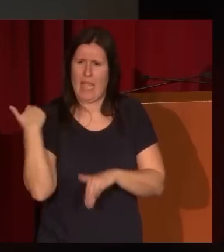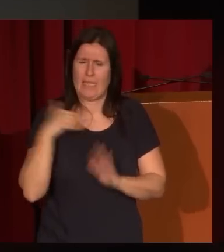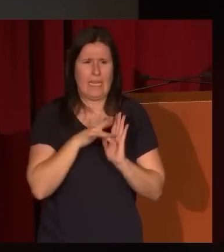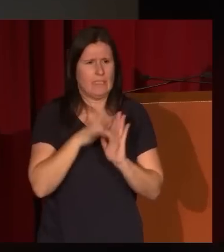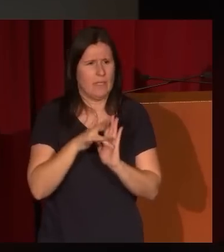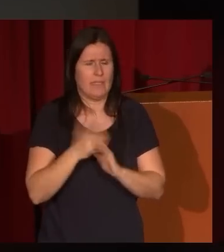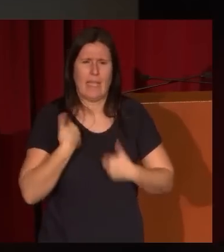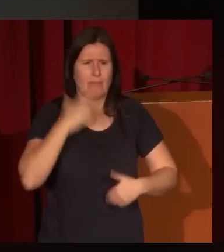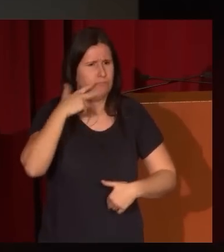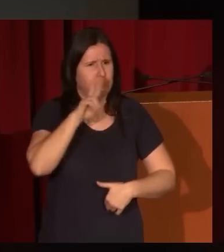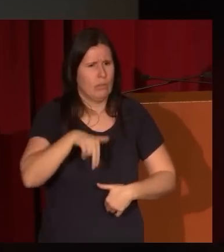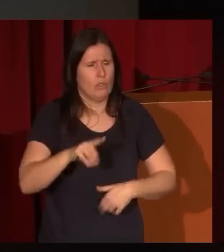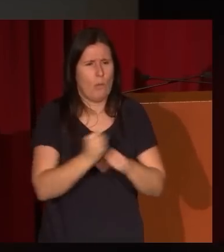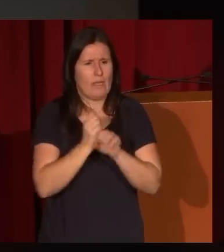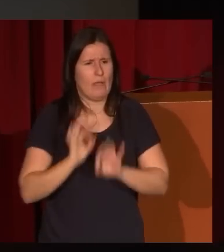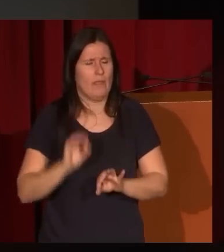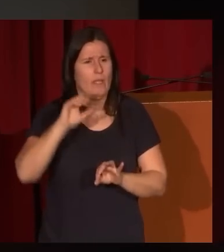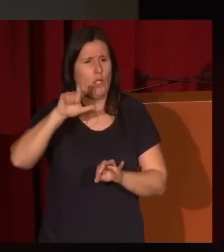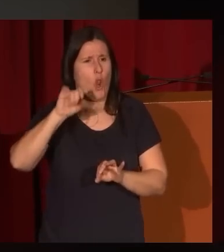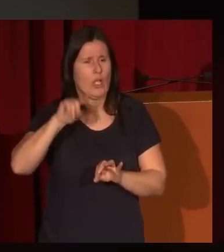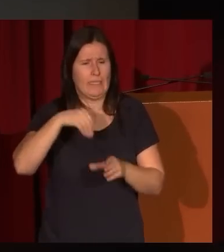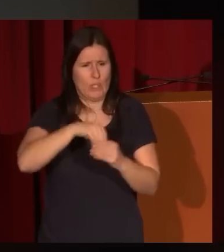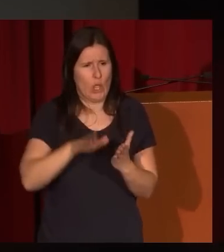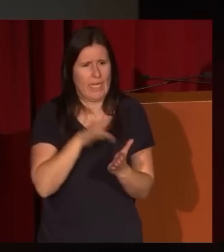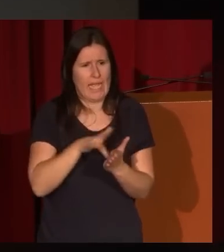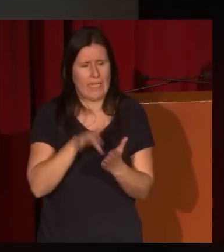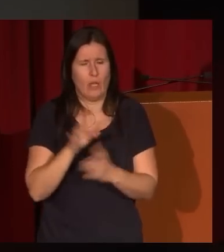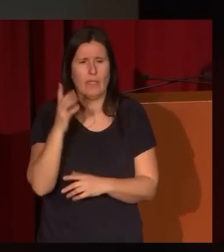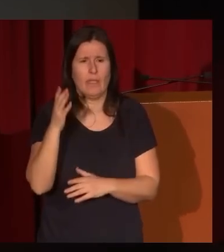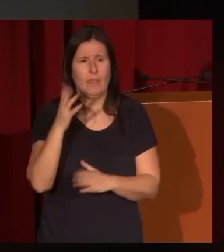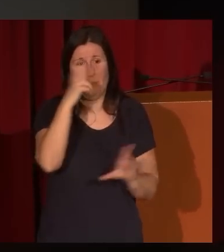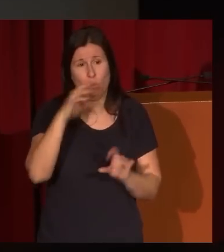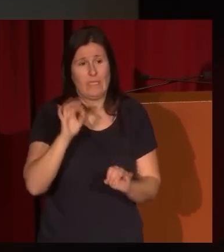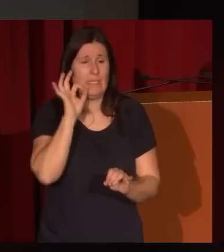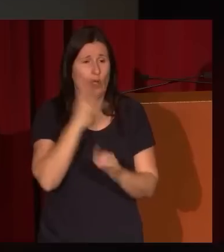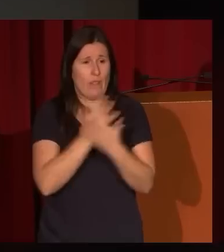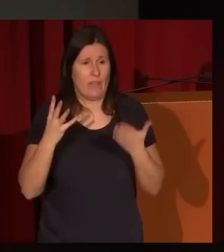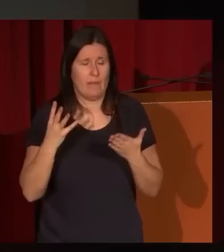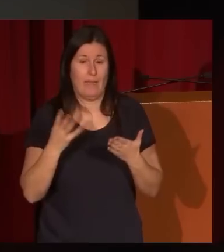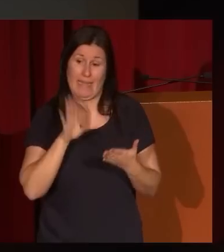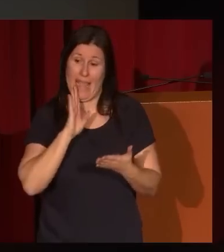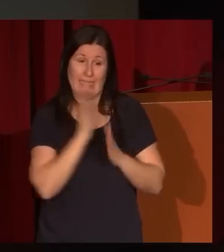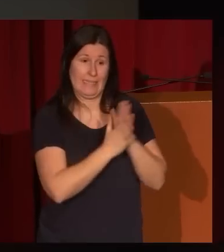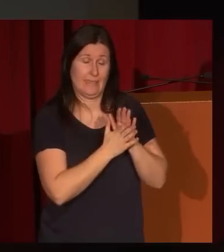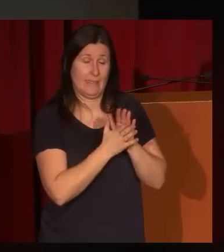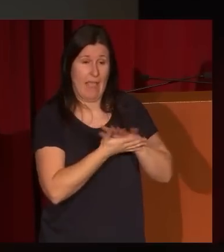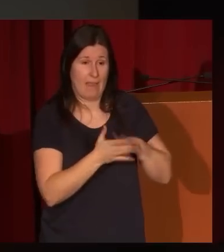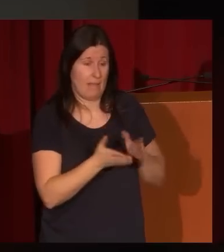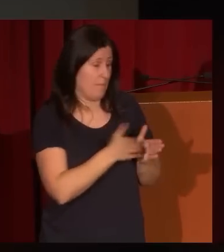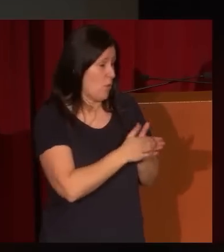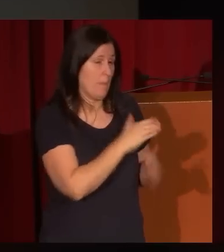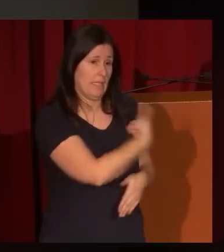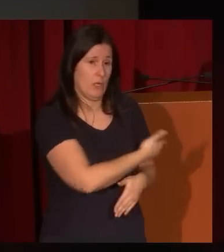está reconocida como obra de Eugenio Lucas en el catálogo de pinturas del XIX a la hacía alusión mi compañero Javier Barón, pero